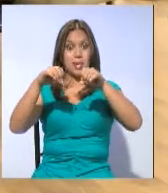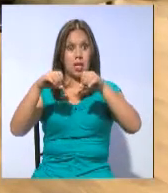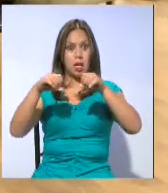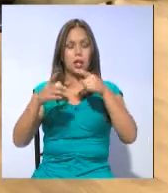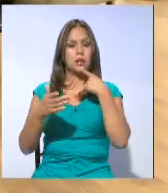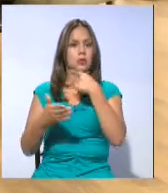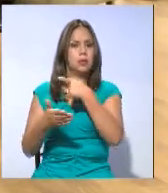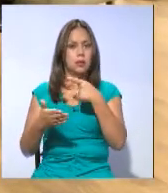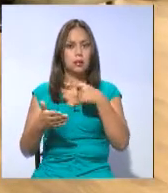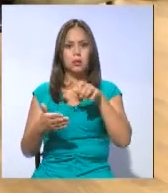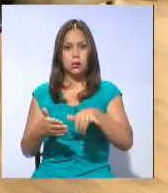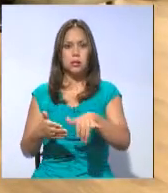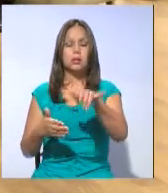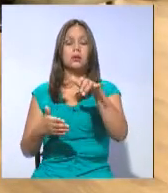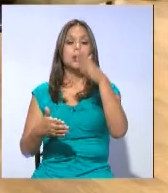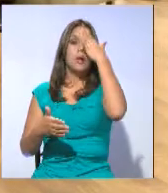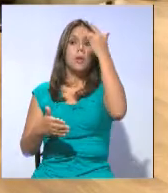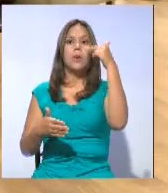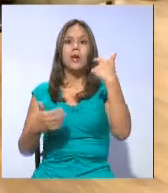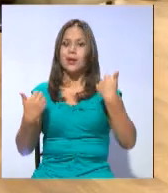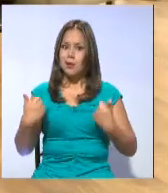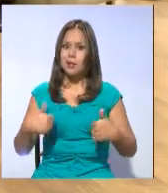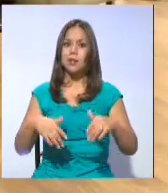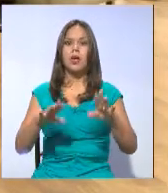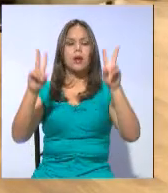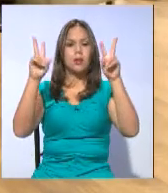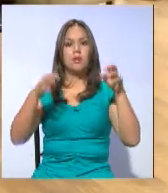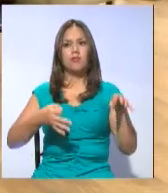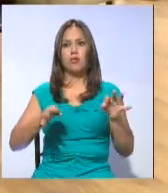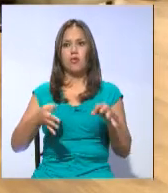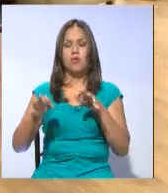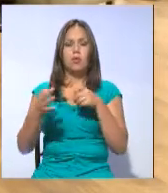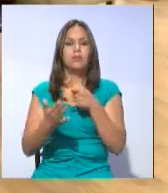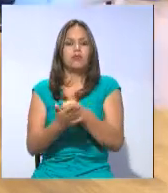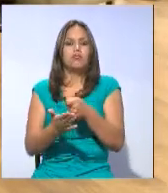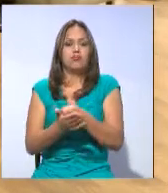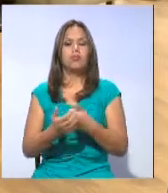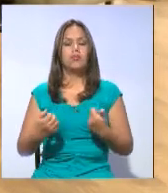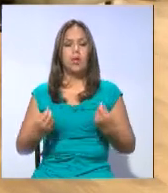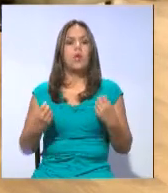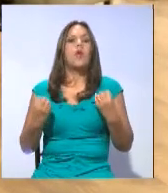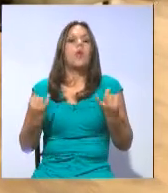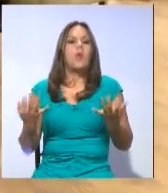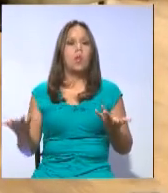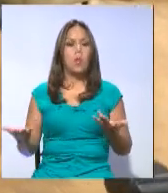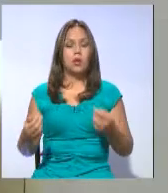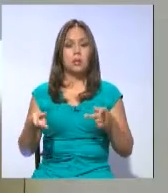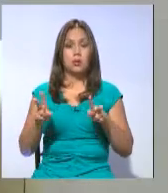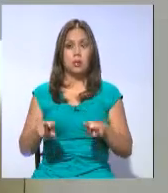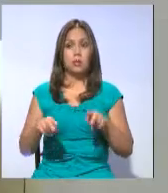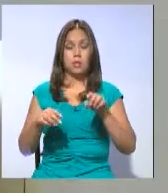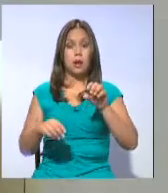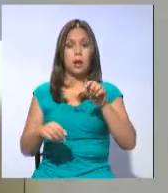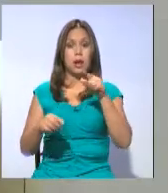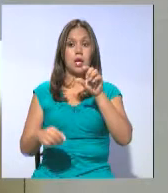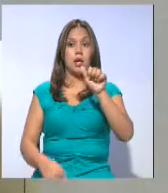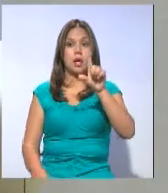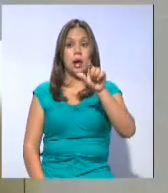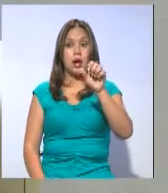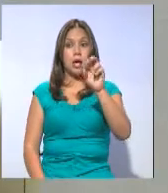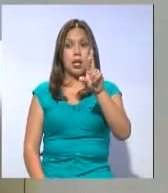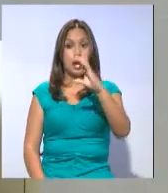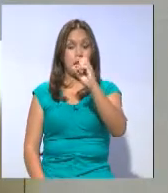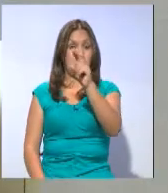dijo que se lo hace porque actualmente ya existen formas de cobrar ese valor. Luego fue el turno de Mauro Andino Alarcón, de la SENAE.